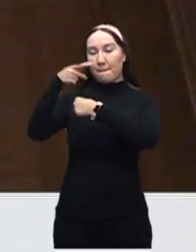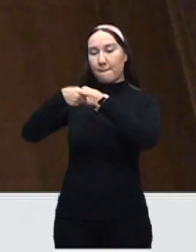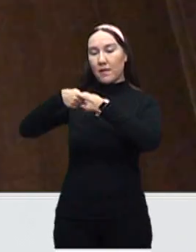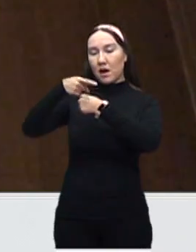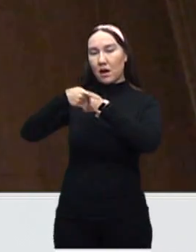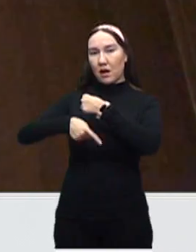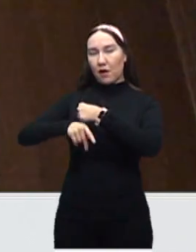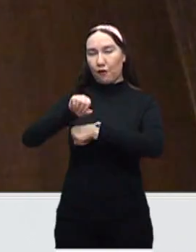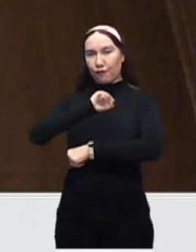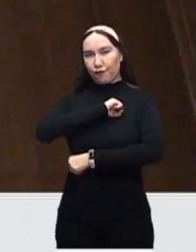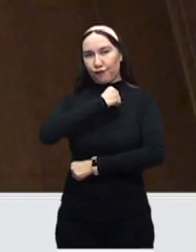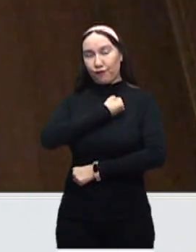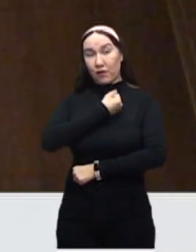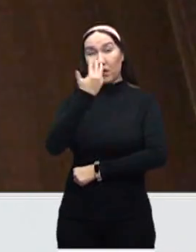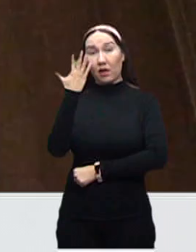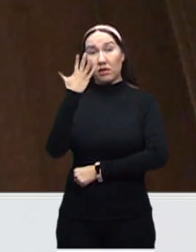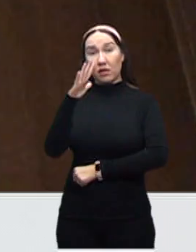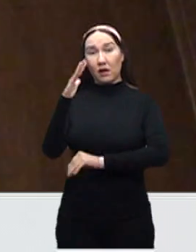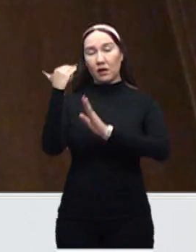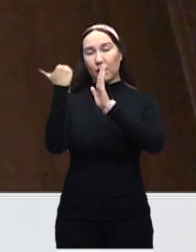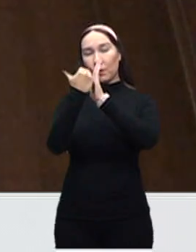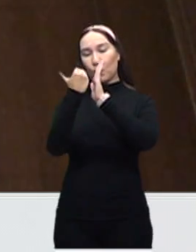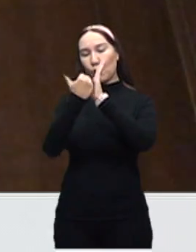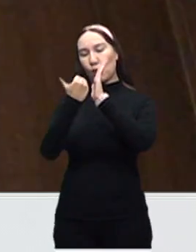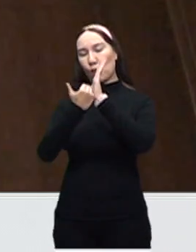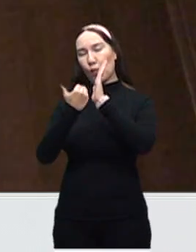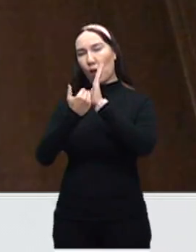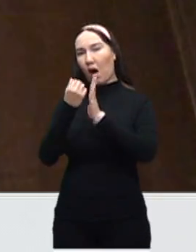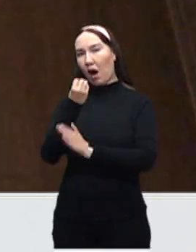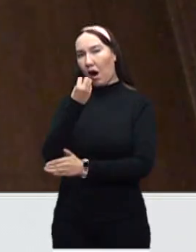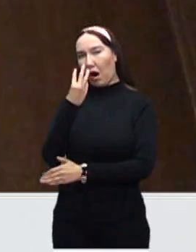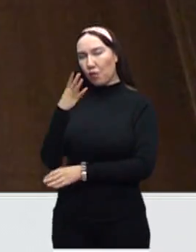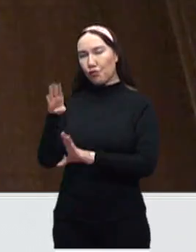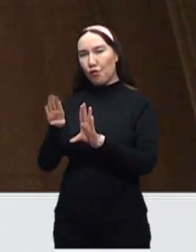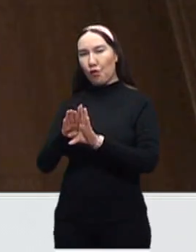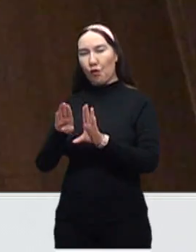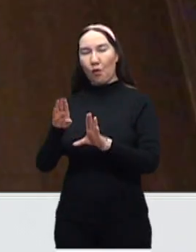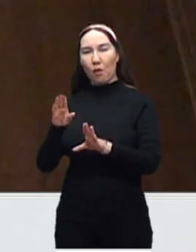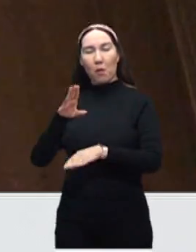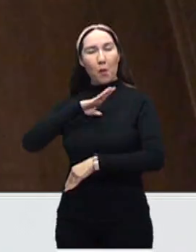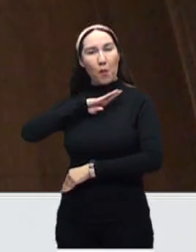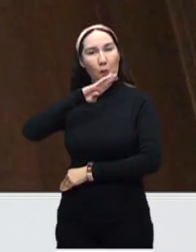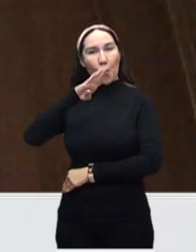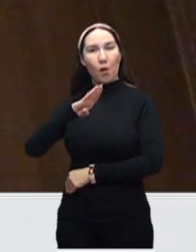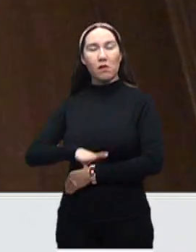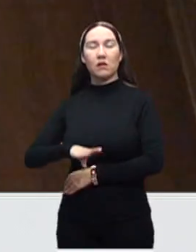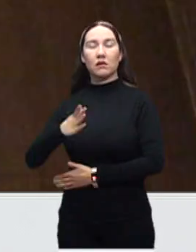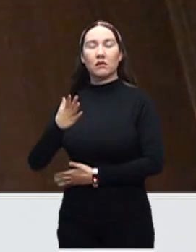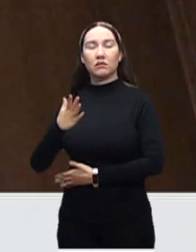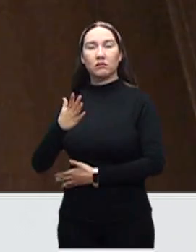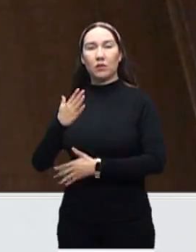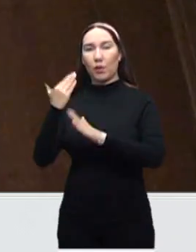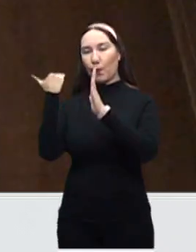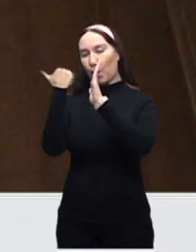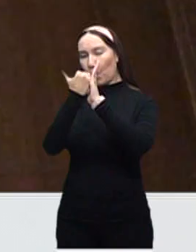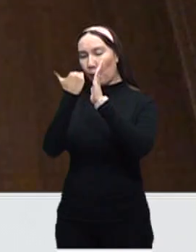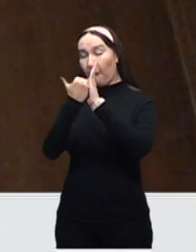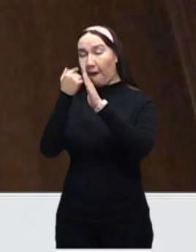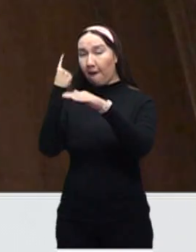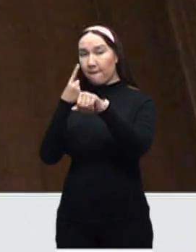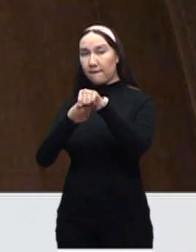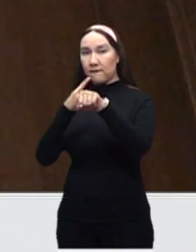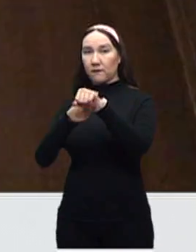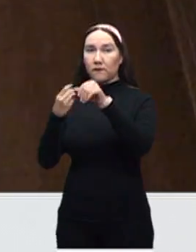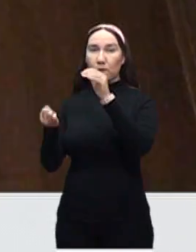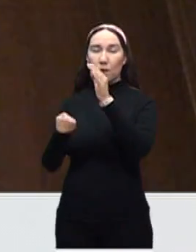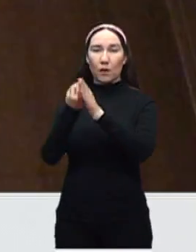tiene 10 indicadores, algunos están relacionados con la mortalidad, algunos están relacionados con el número de casos nuevos,